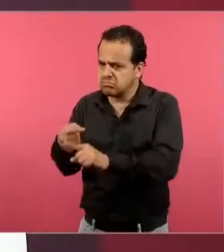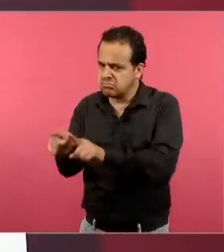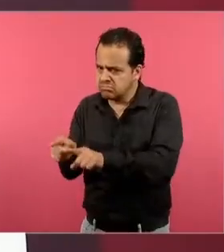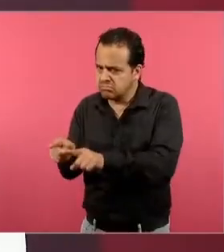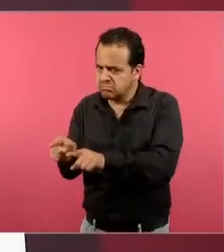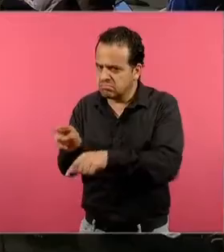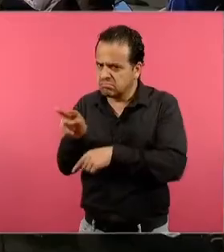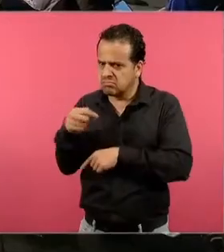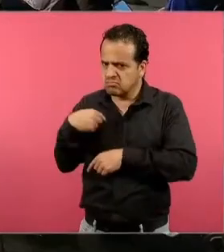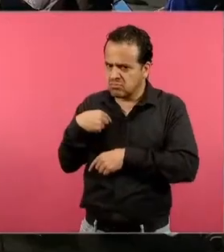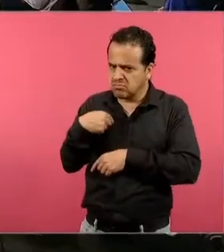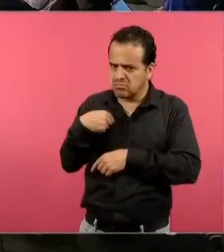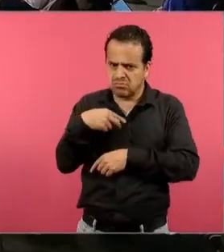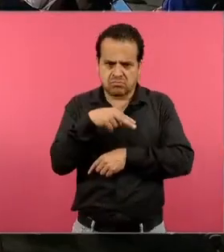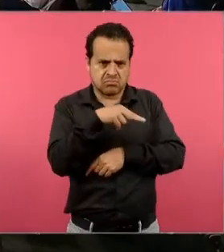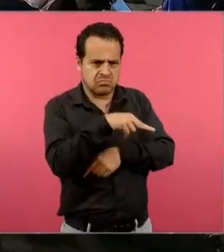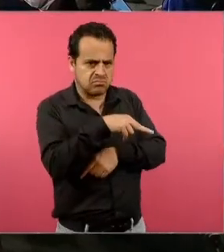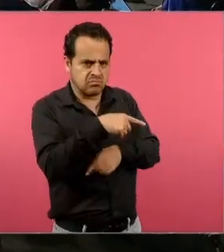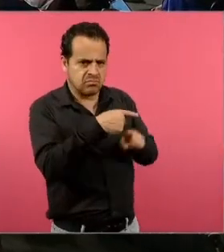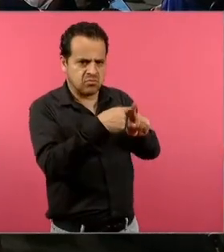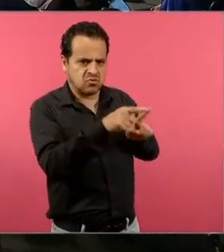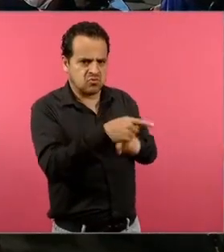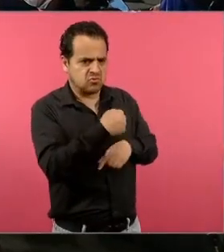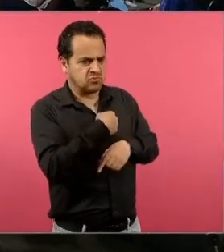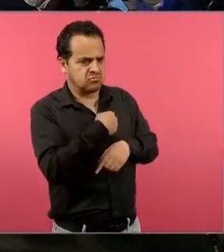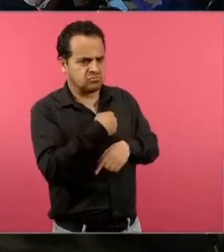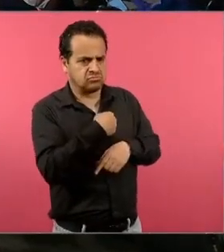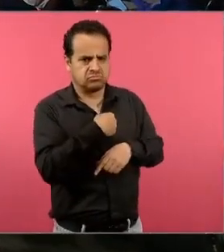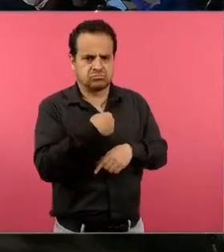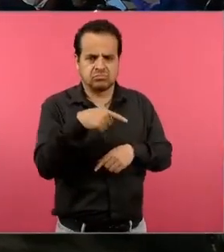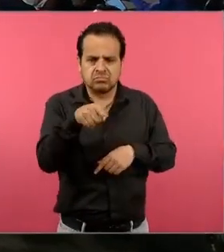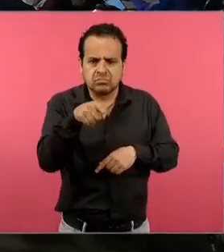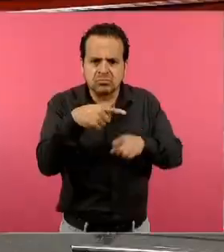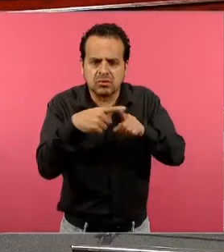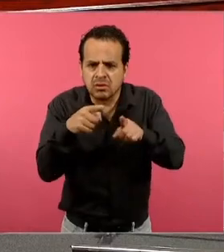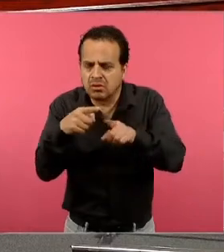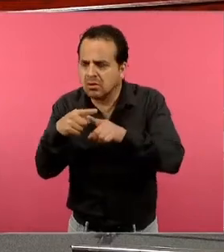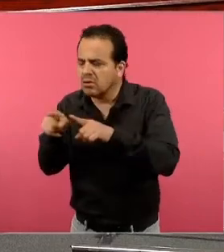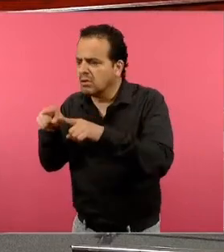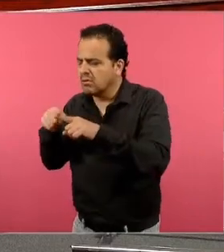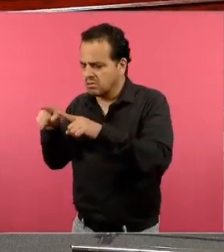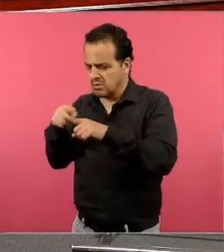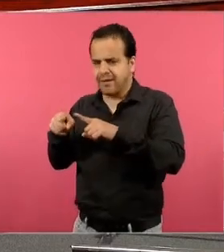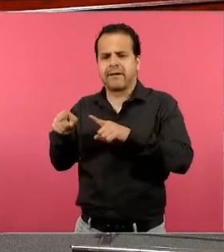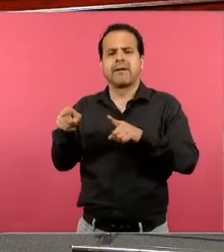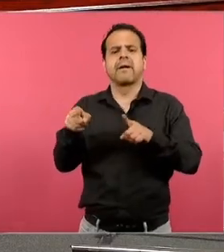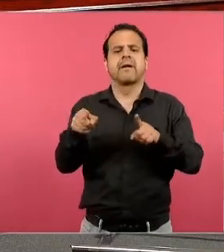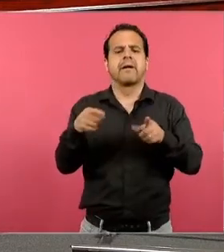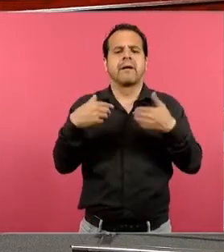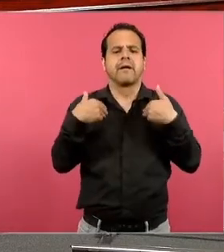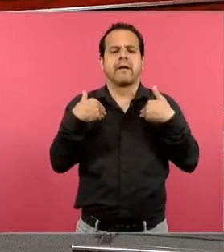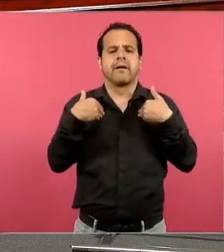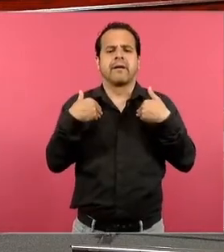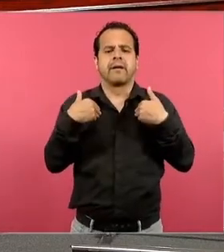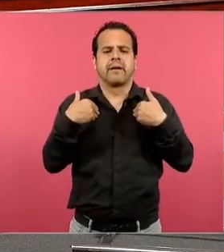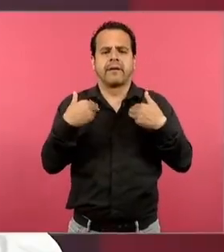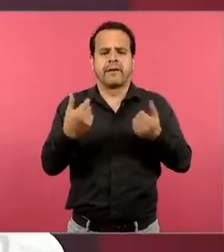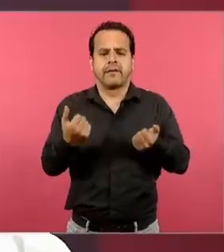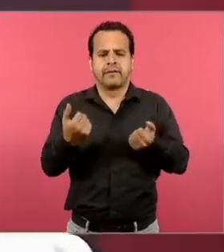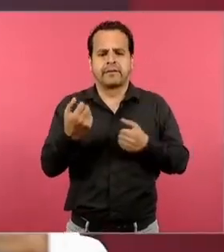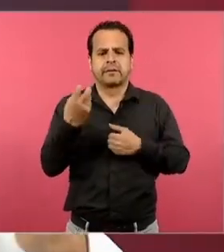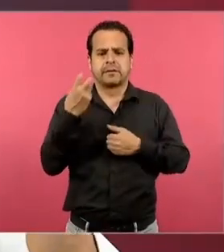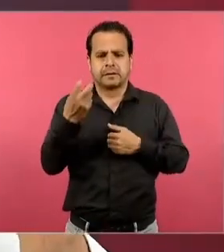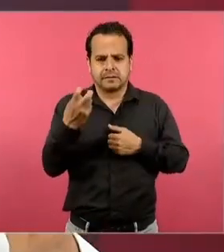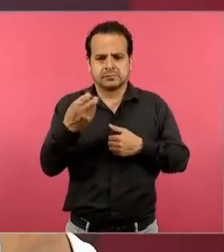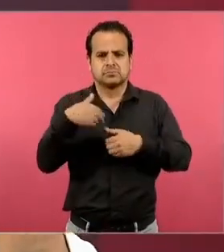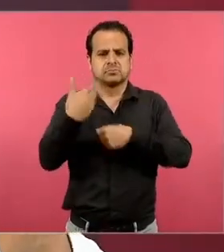importante y muy, muy, muy esclarecedor este tema para cómo se aborda y cómo se aborda desde primer